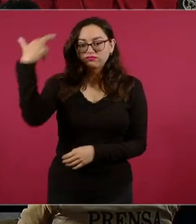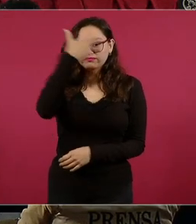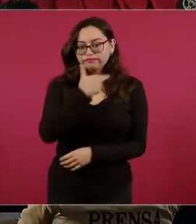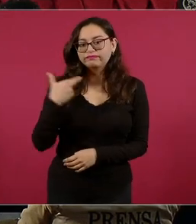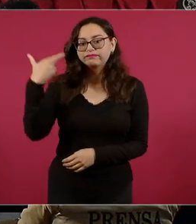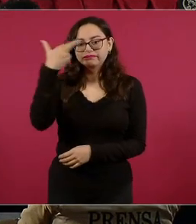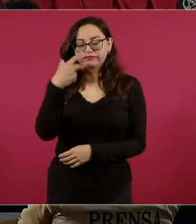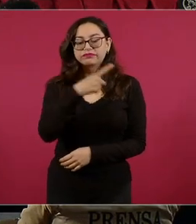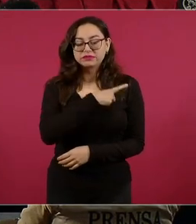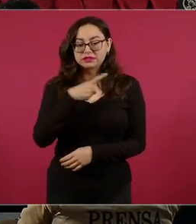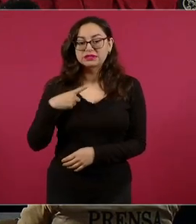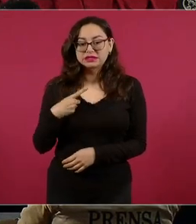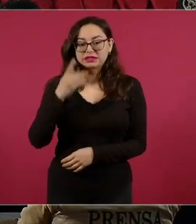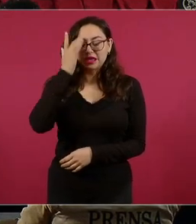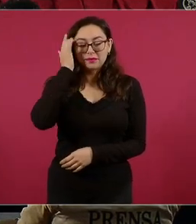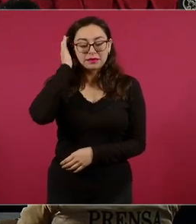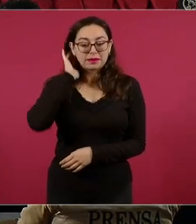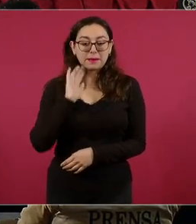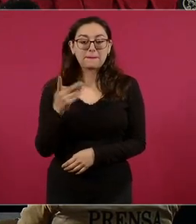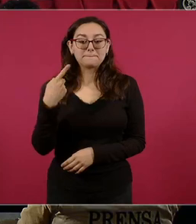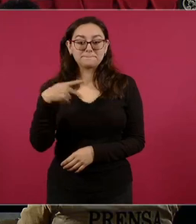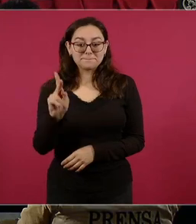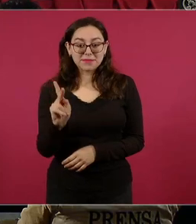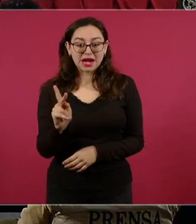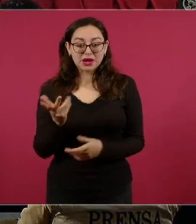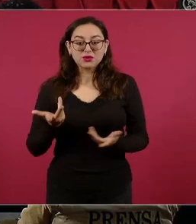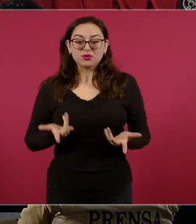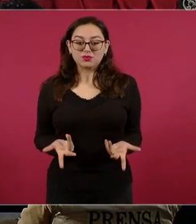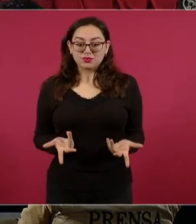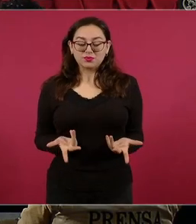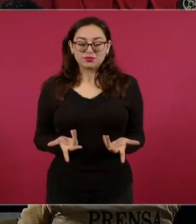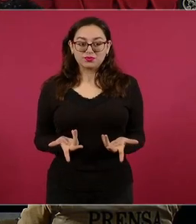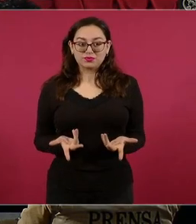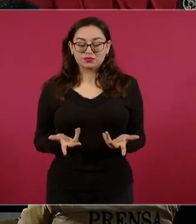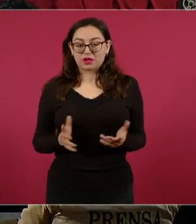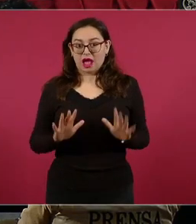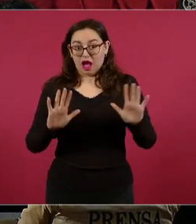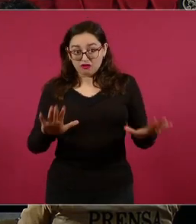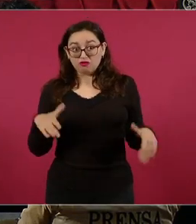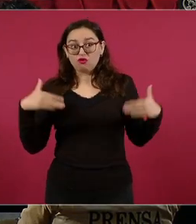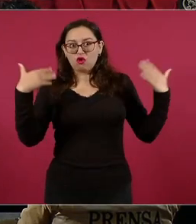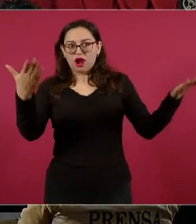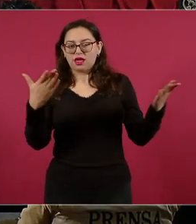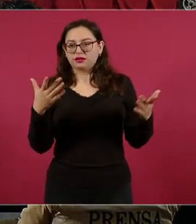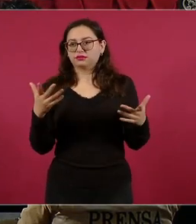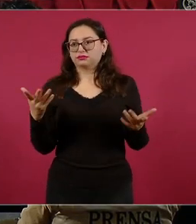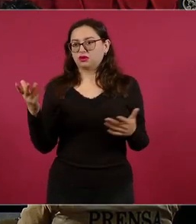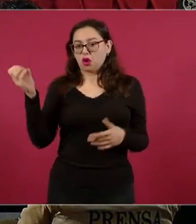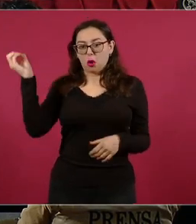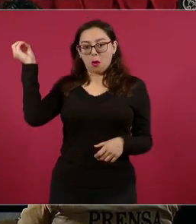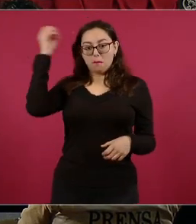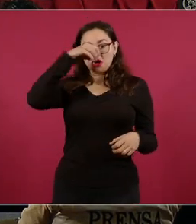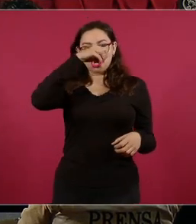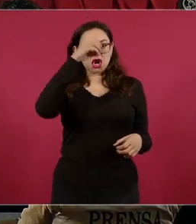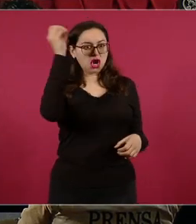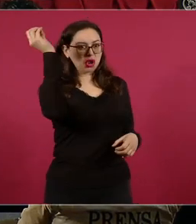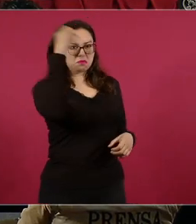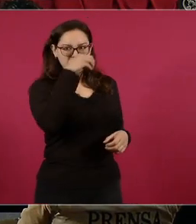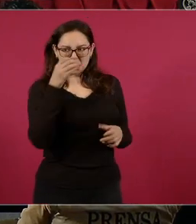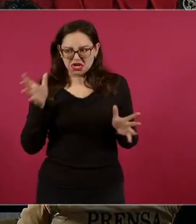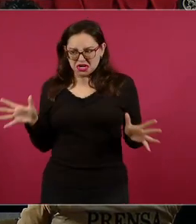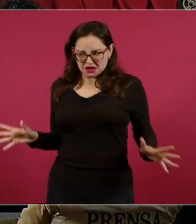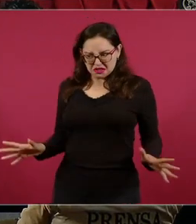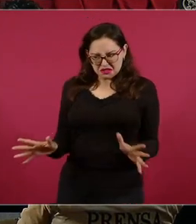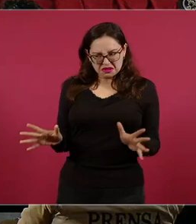ayudar a todos, esperando que se